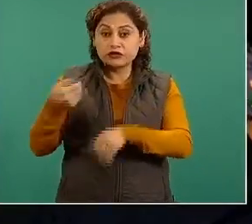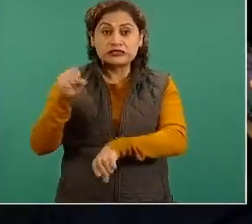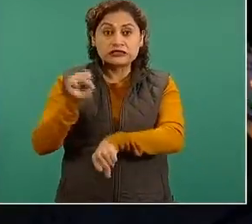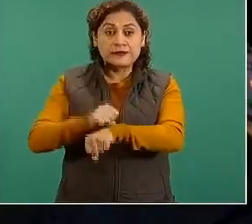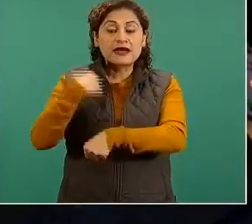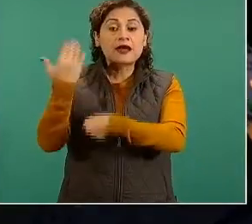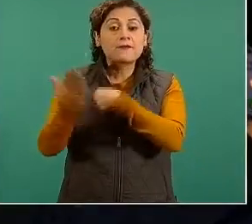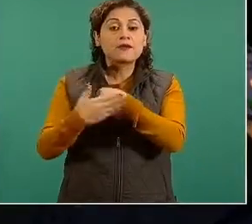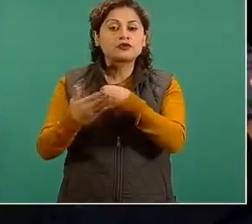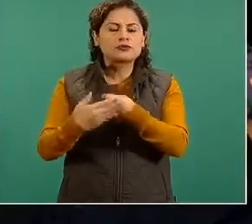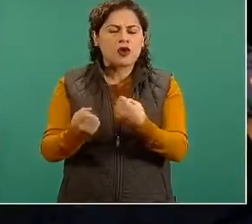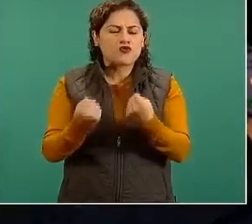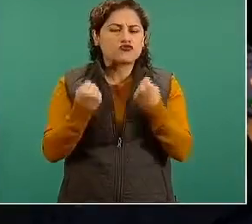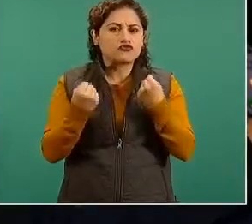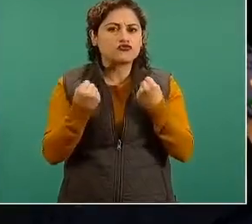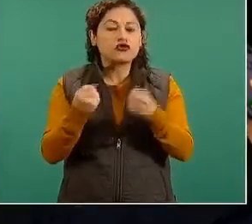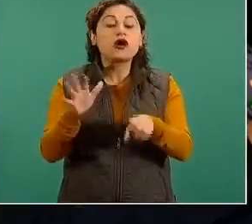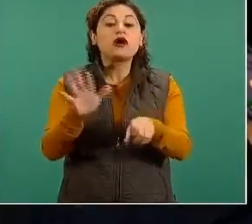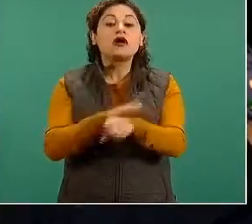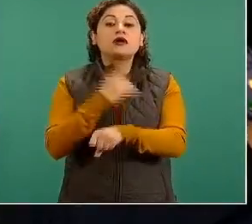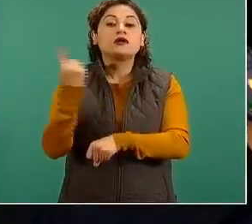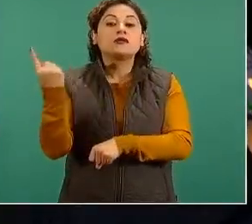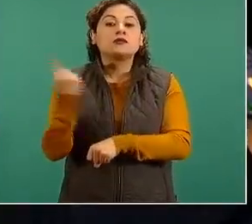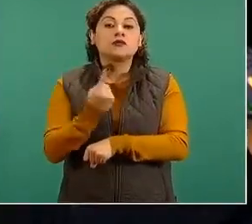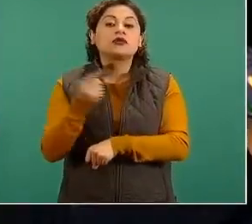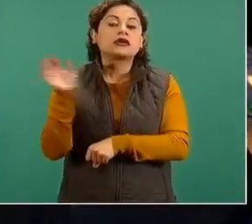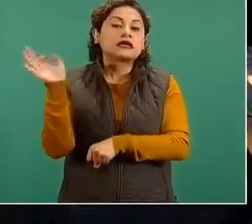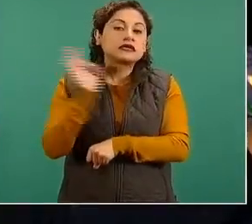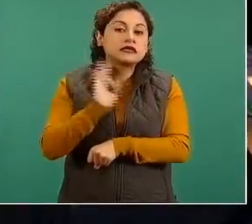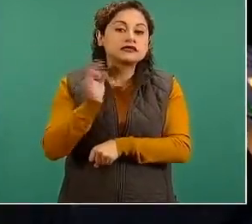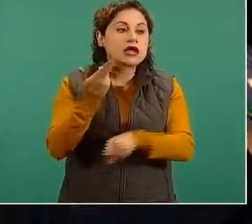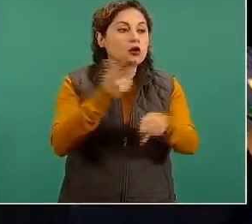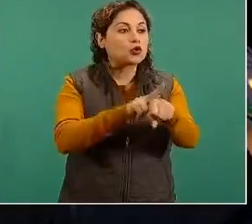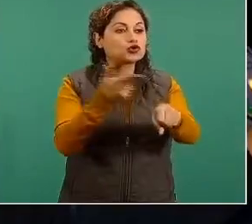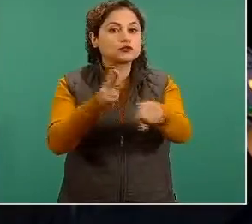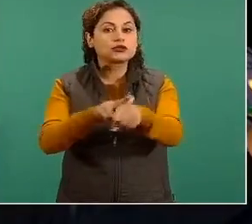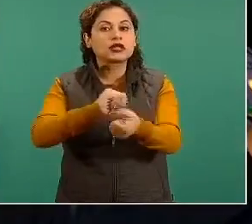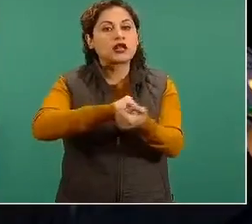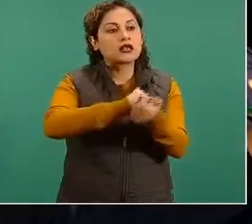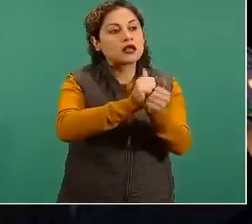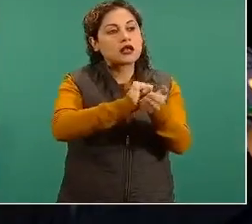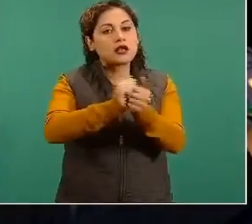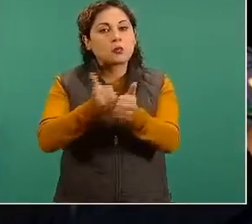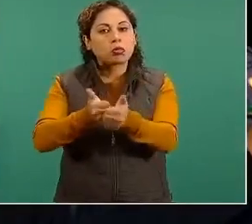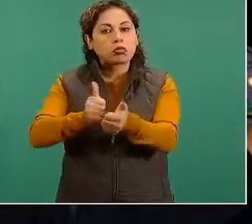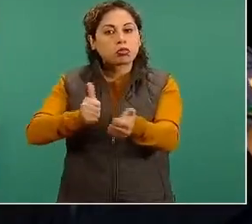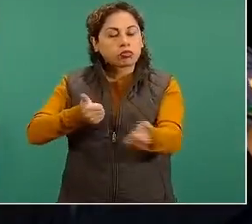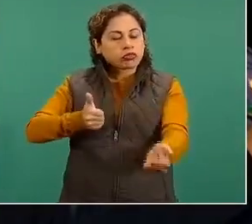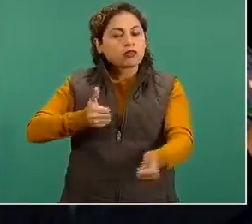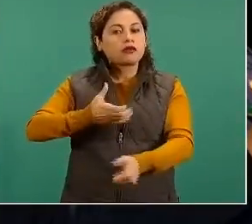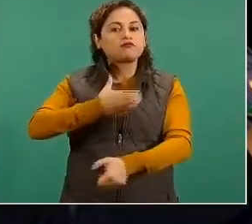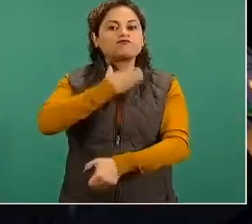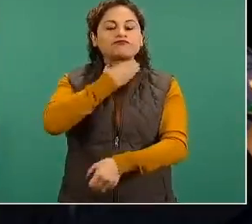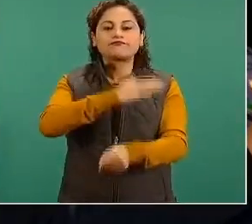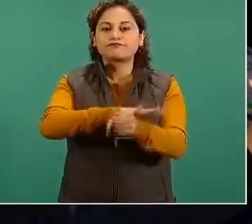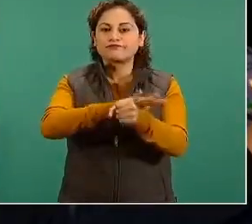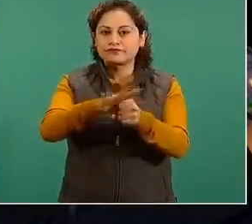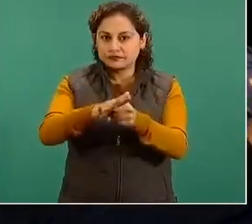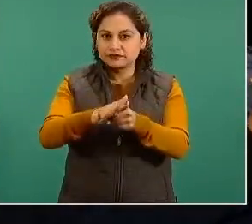de que la demanda supere la capacidad de reconversión y que es necesario que la gente ayude a evitar contagios.